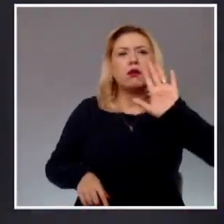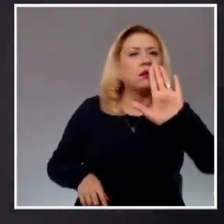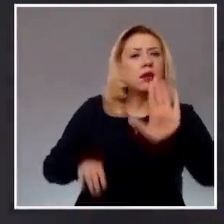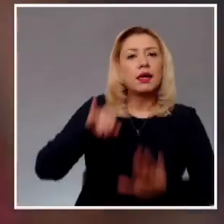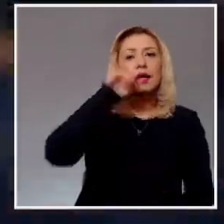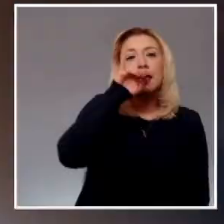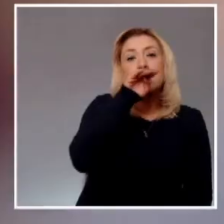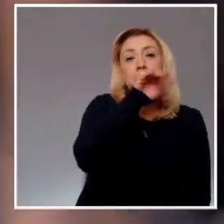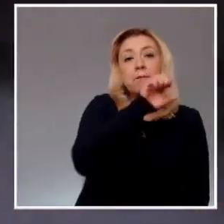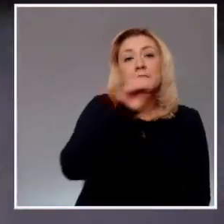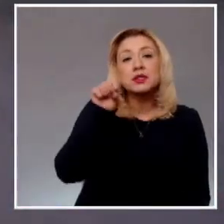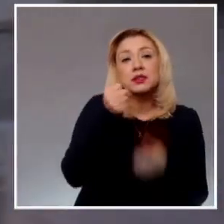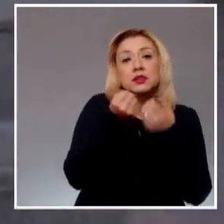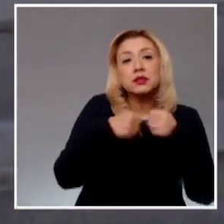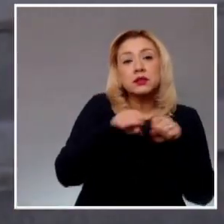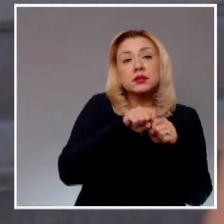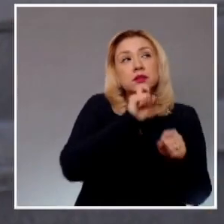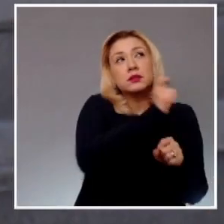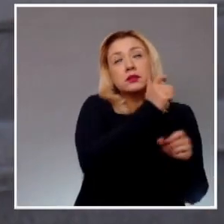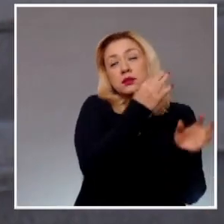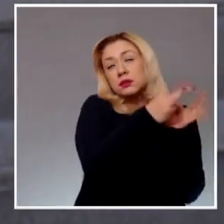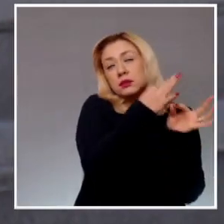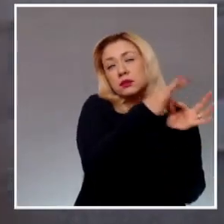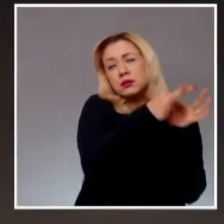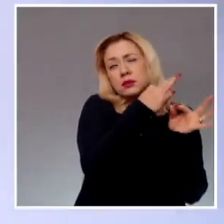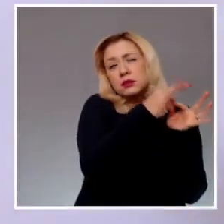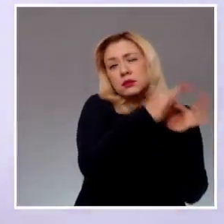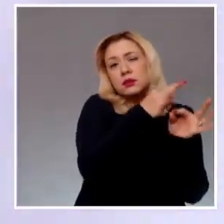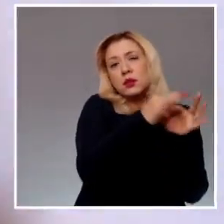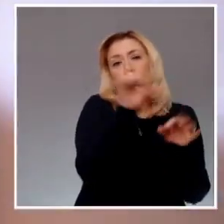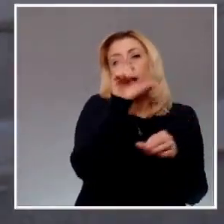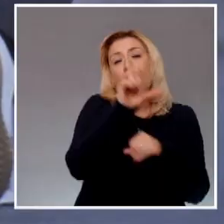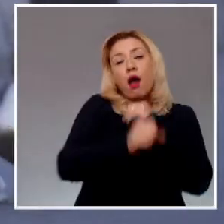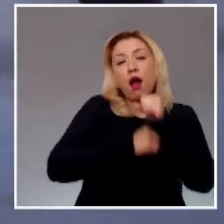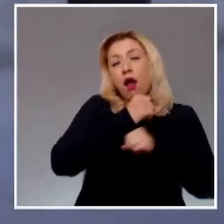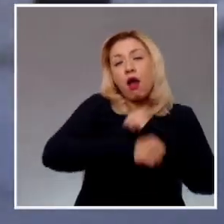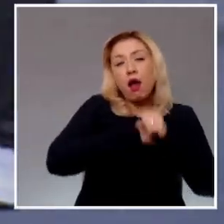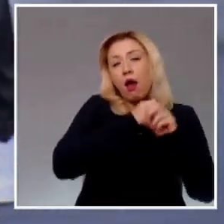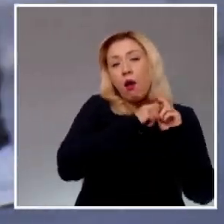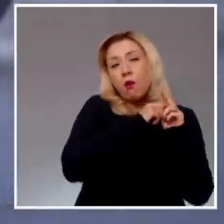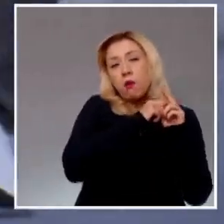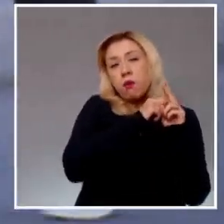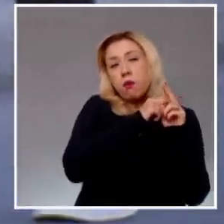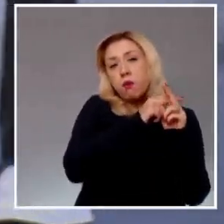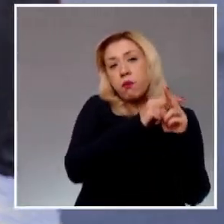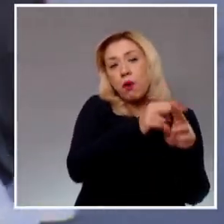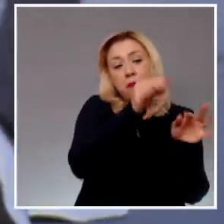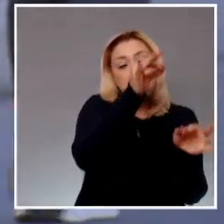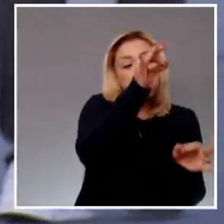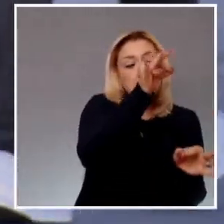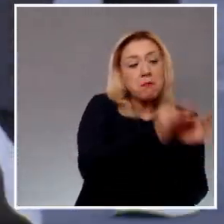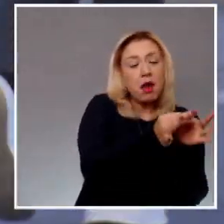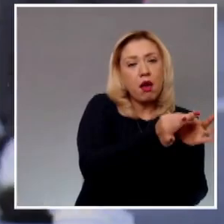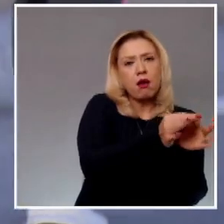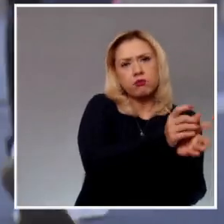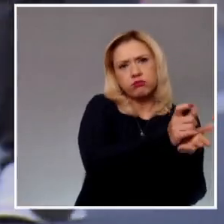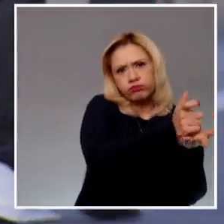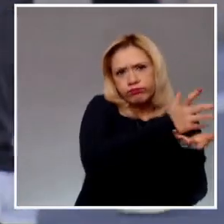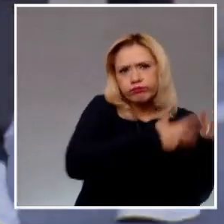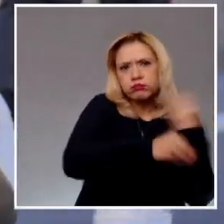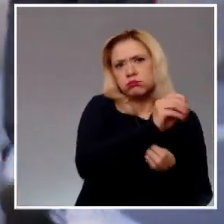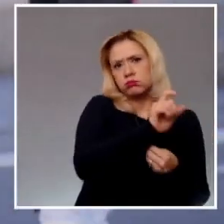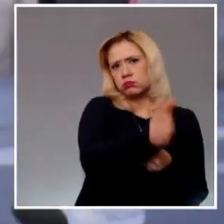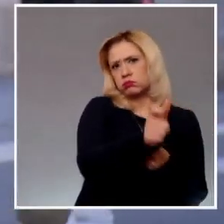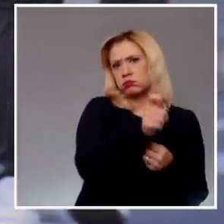a proteger al trabajador por edad y años de servicio para que acceda a una vida digna, lo que no elimina la situación de